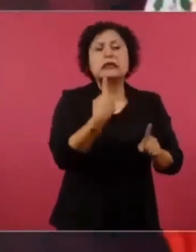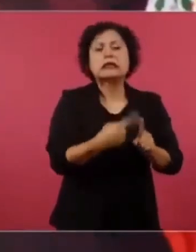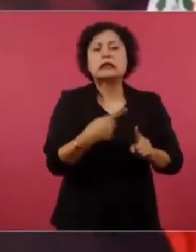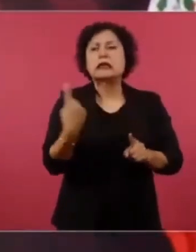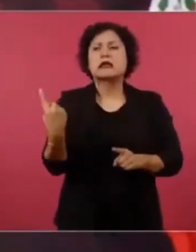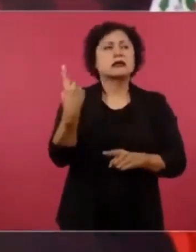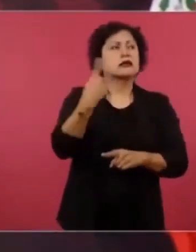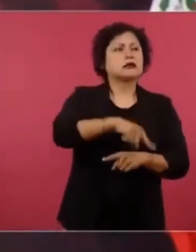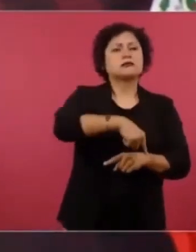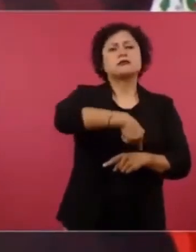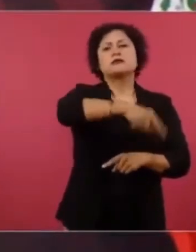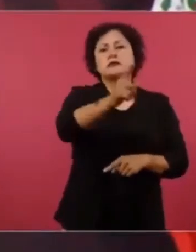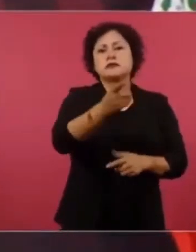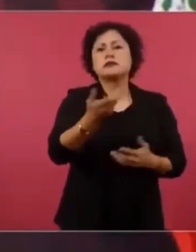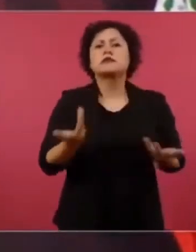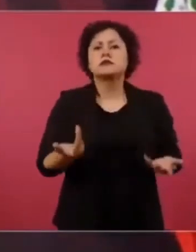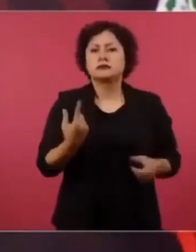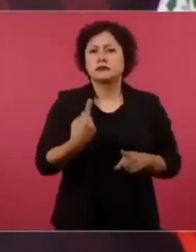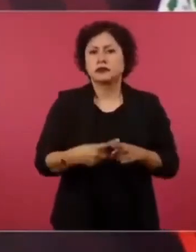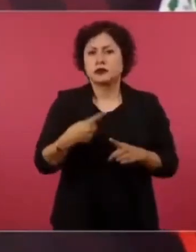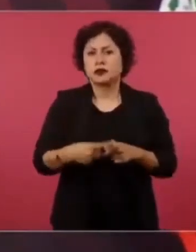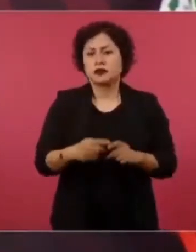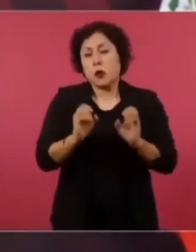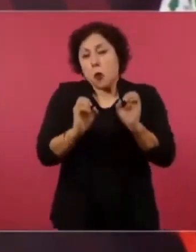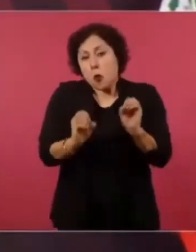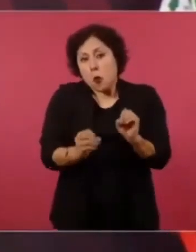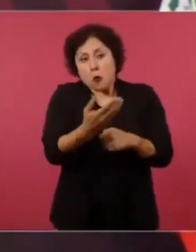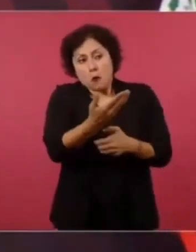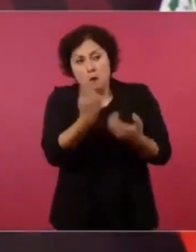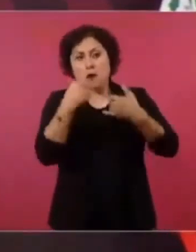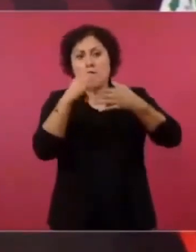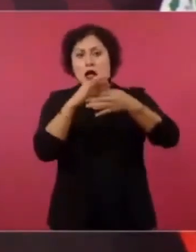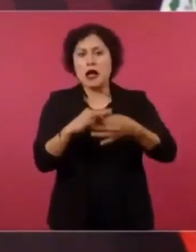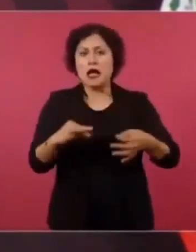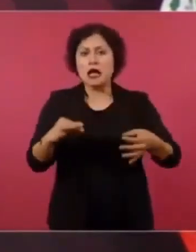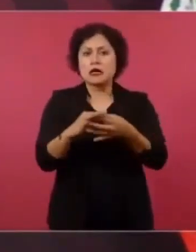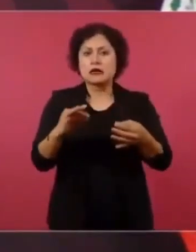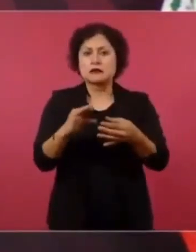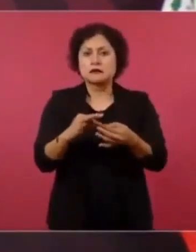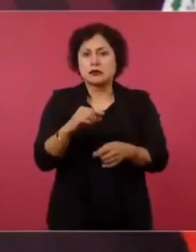¿Cómo fue ascendiendo? ¿Cómo fue